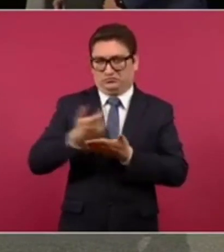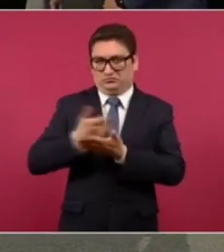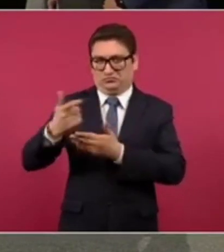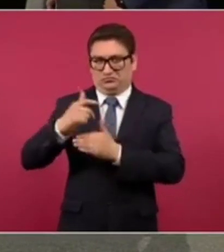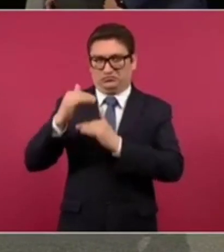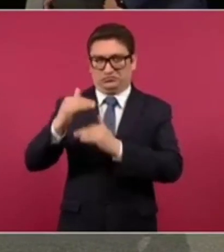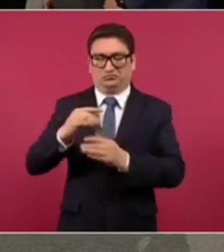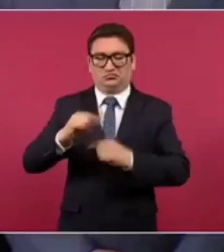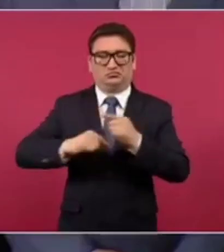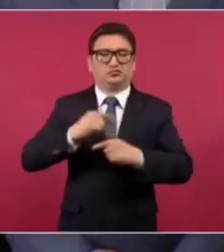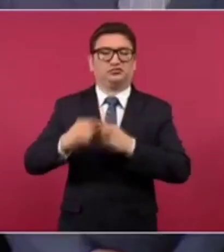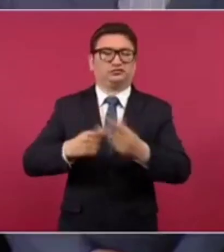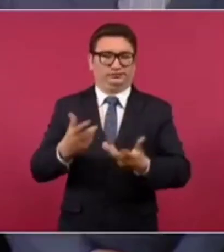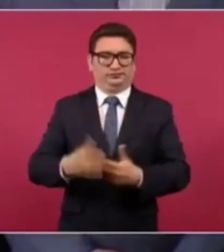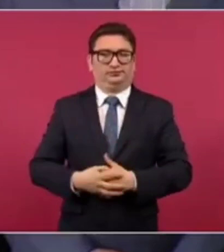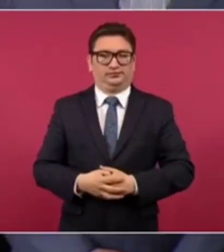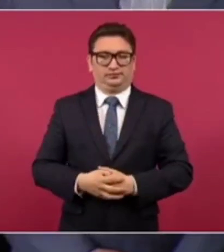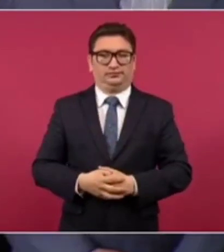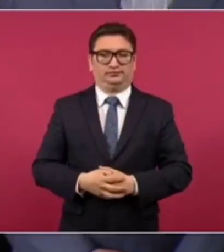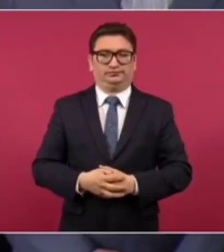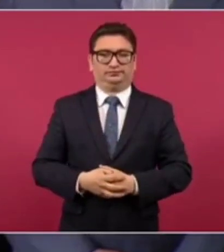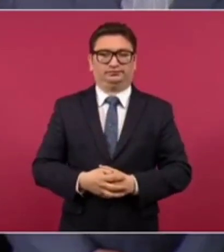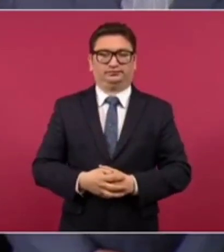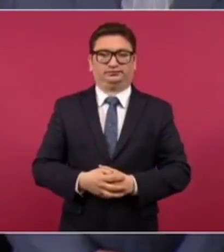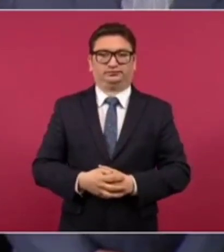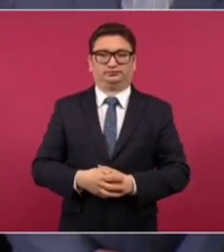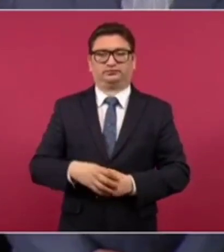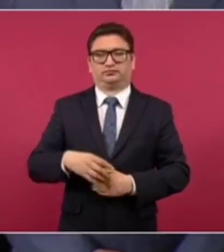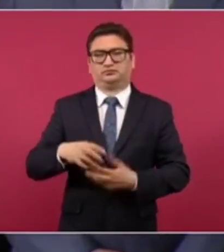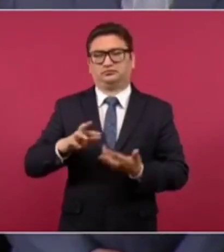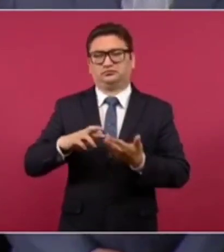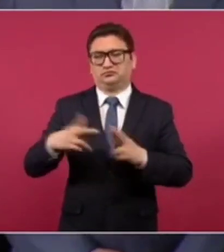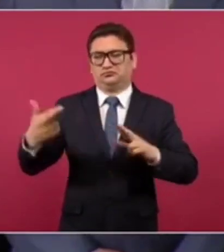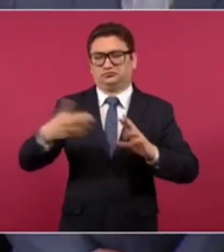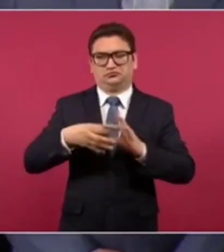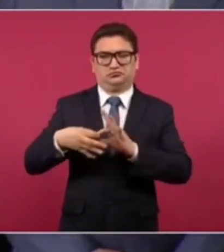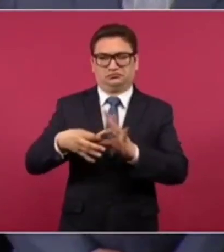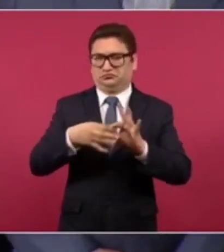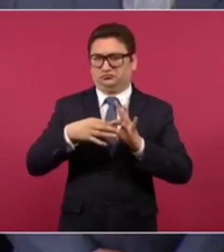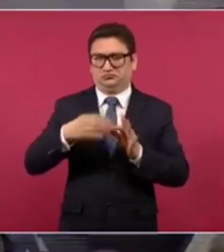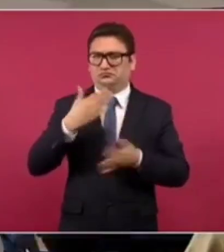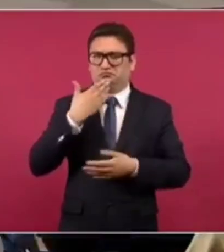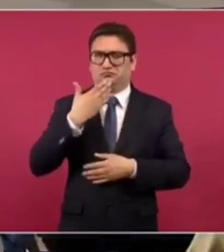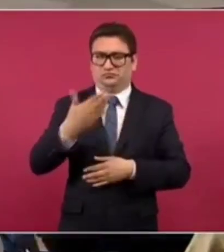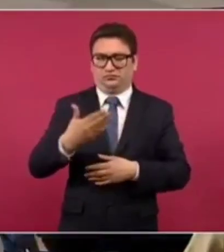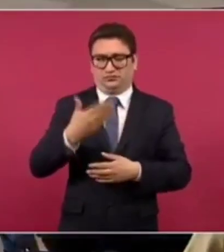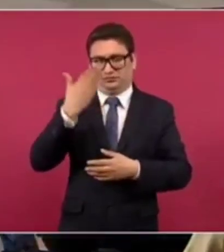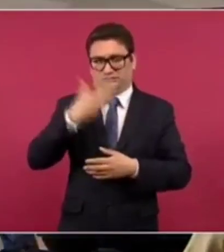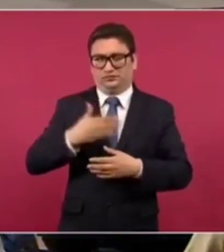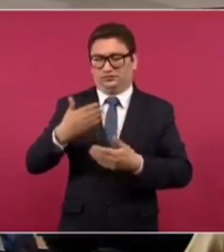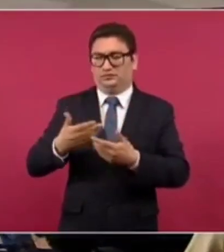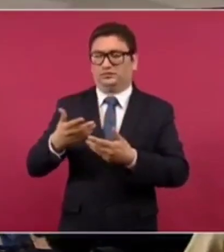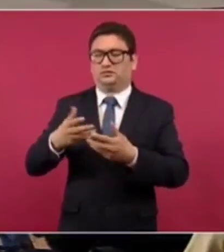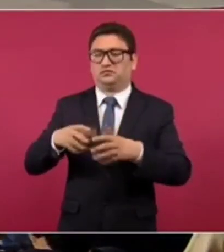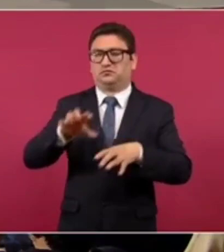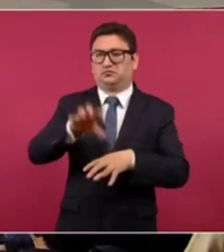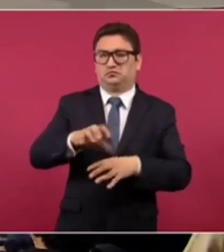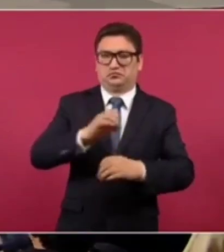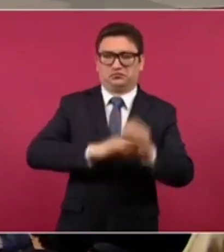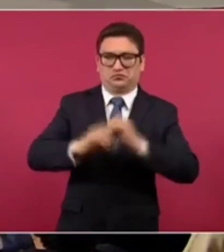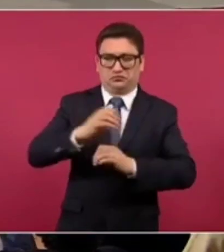y tenemos muy buena relación con el sector obrero,